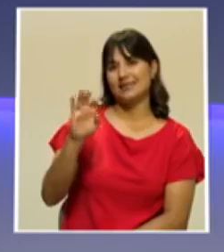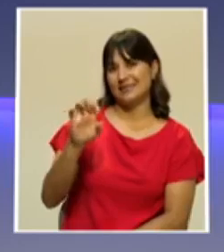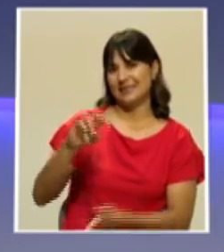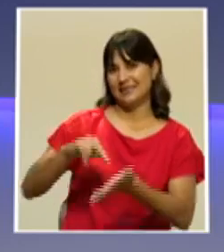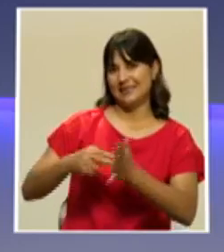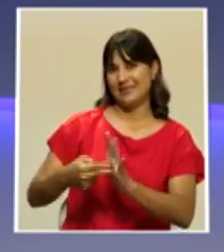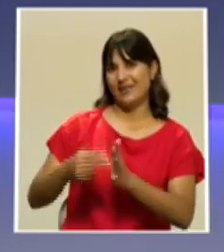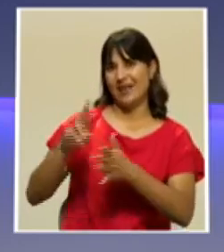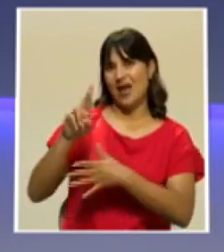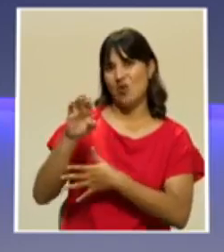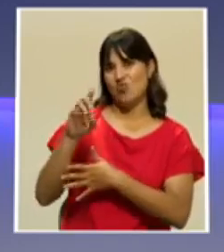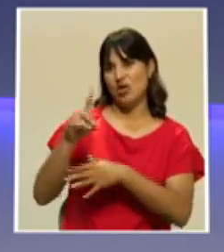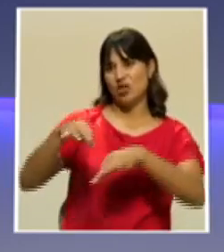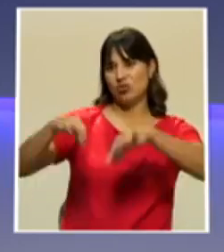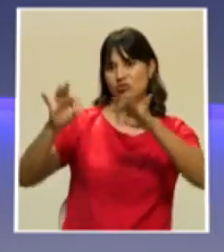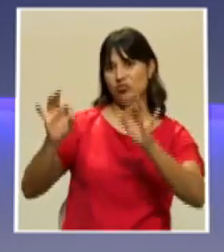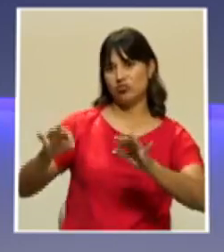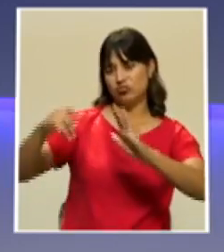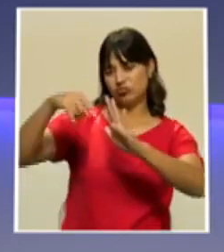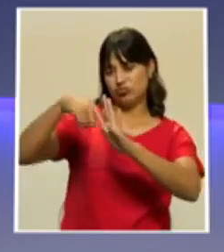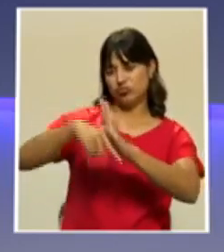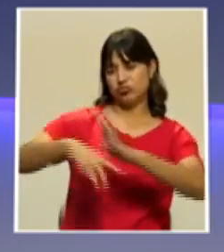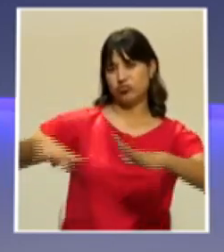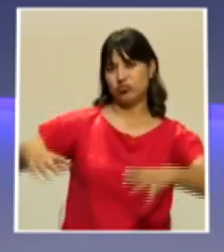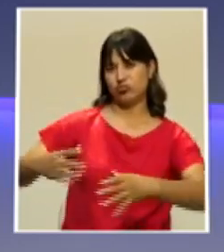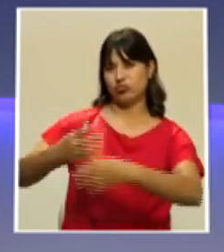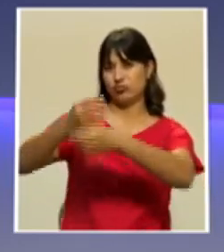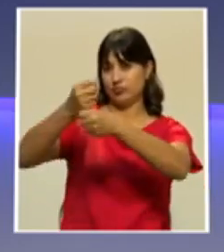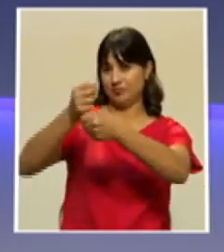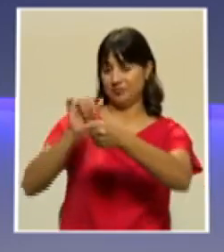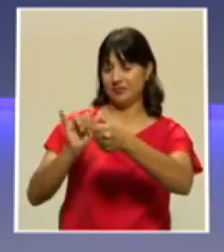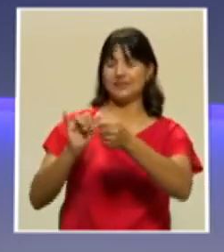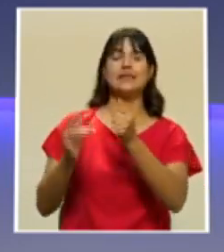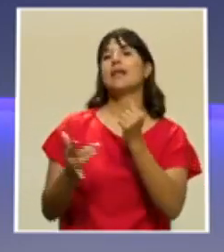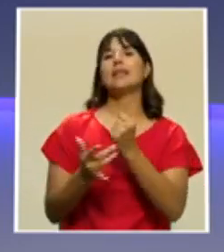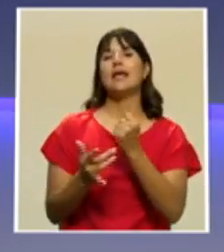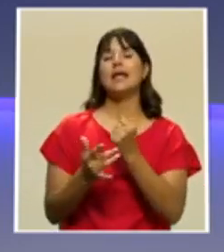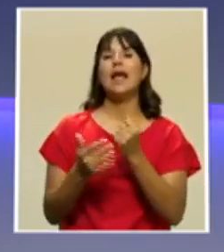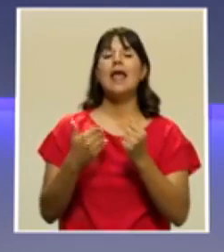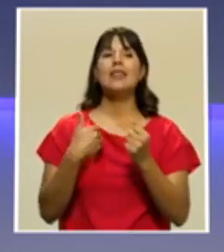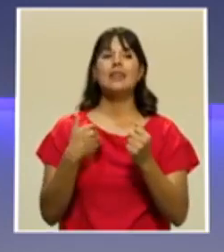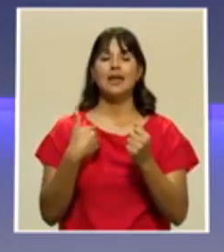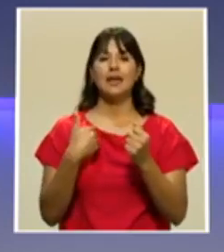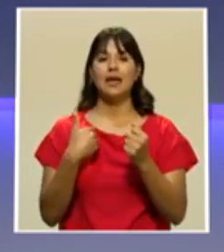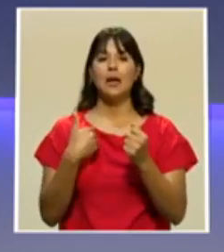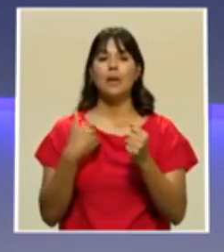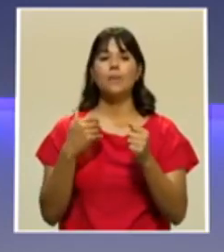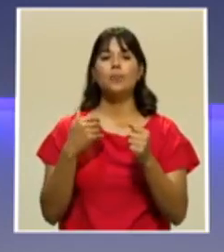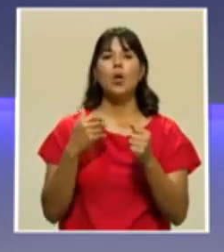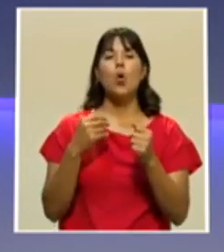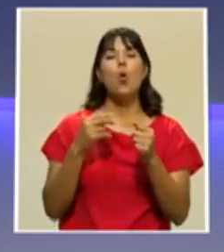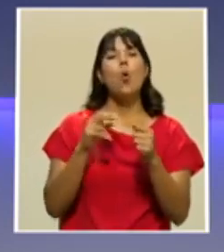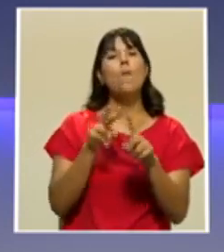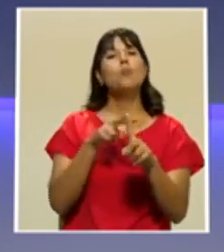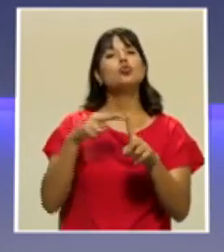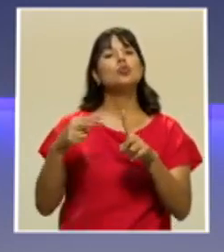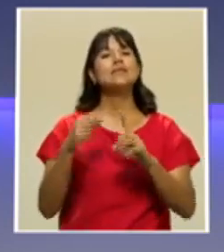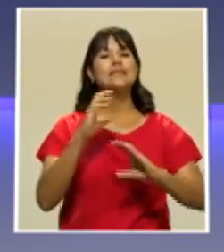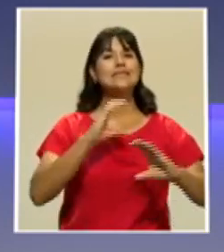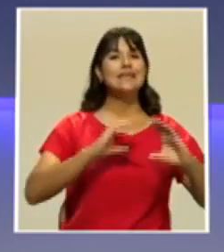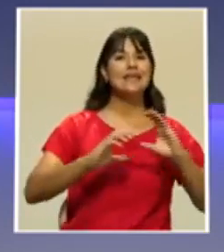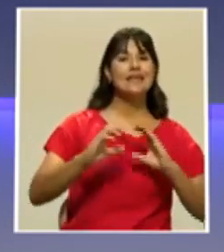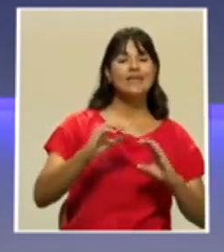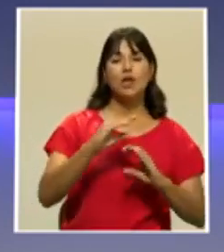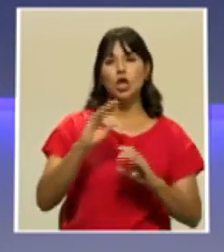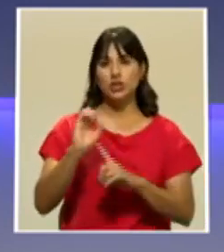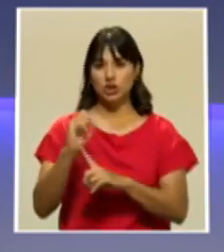Vamos por el lado científico. ¿Qué es la pesca de arrastre y por qué se